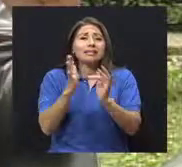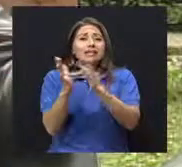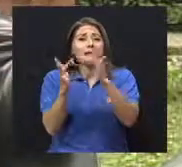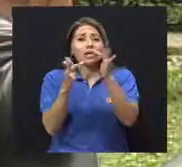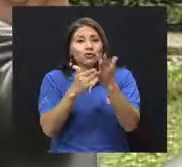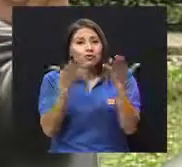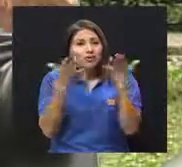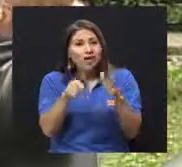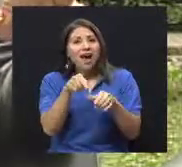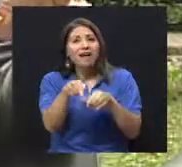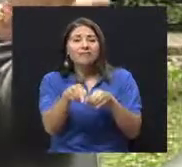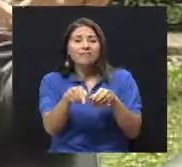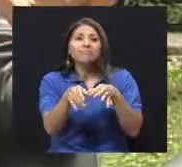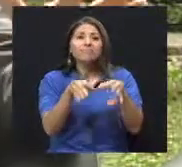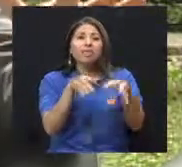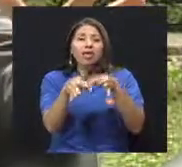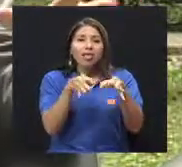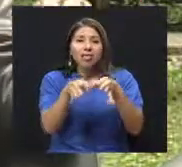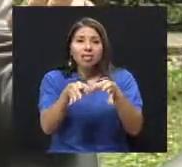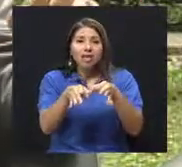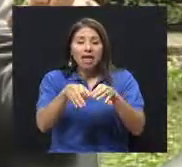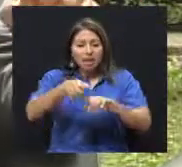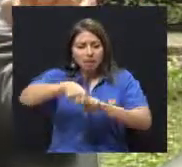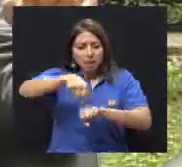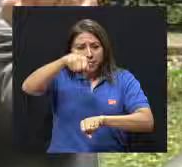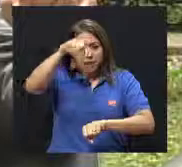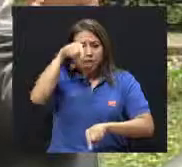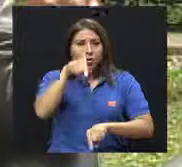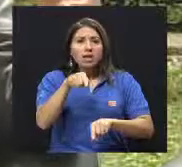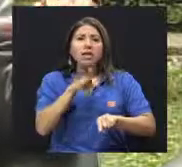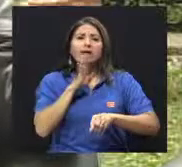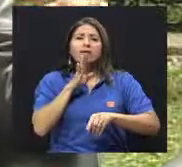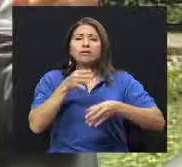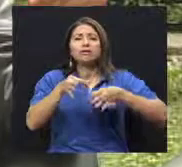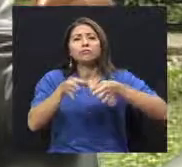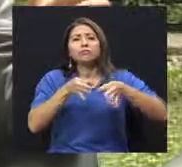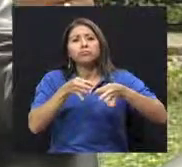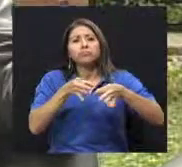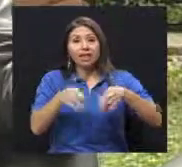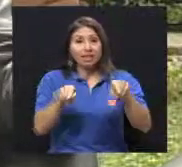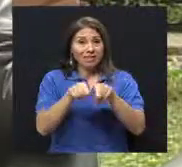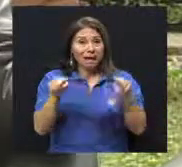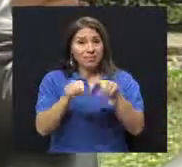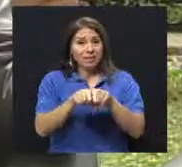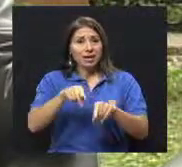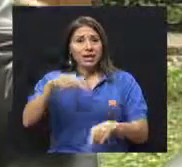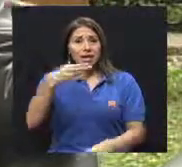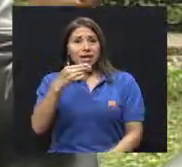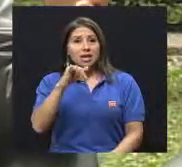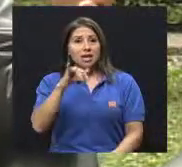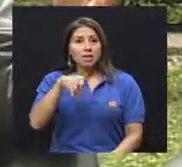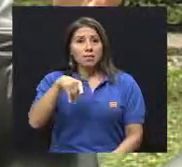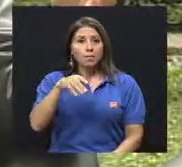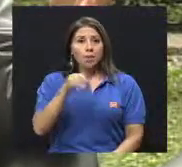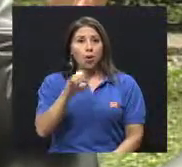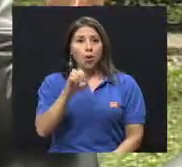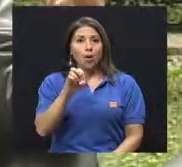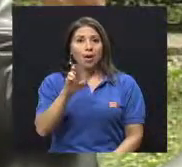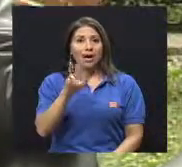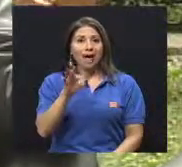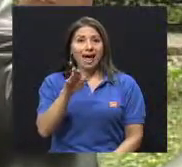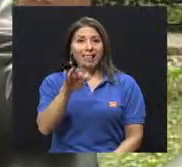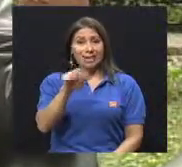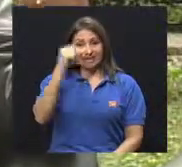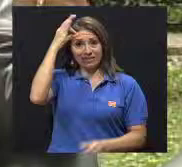Y el papiro, hay descripción, ya Hipócrates habló también y históricamente se ha venido